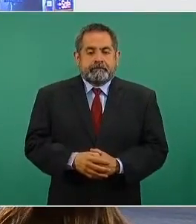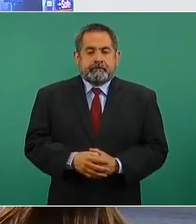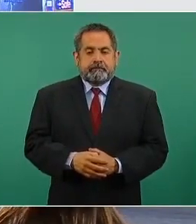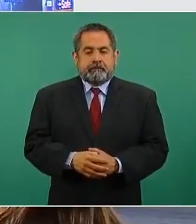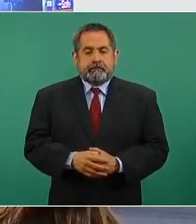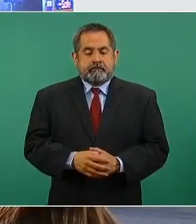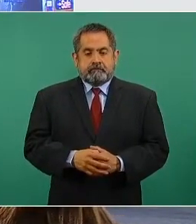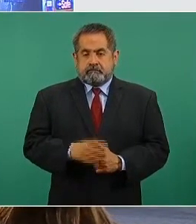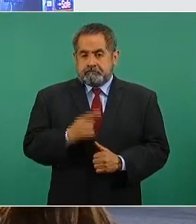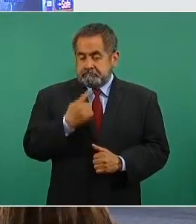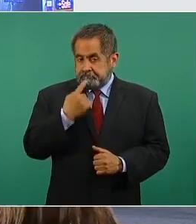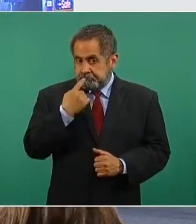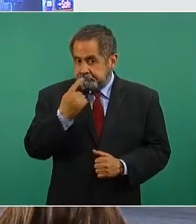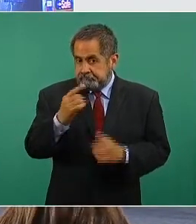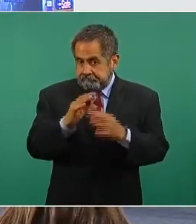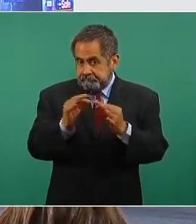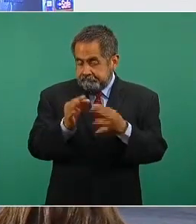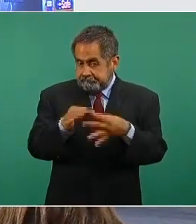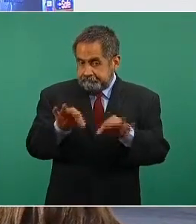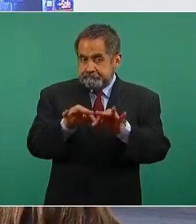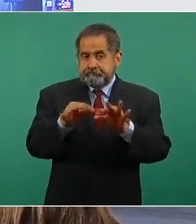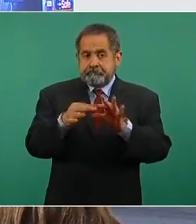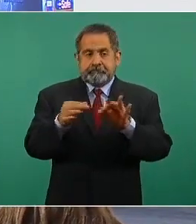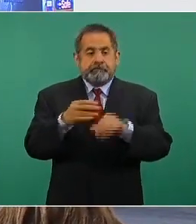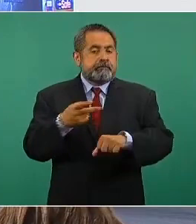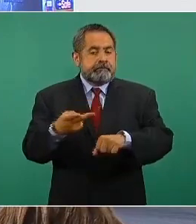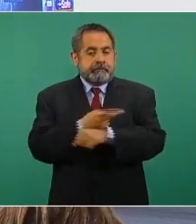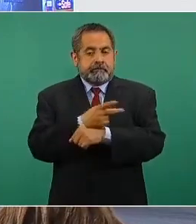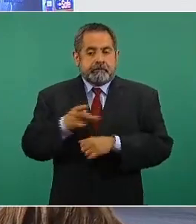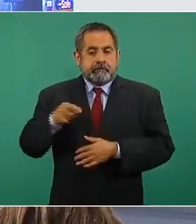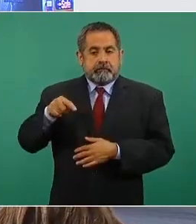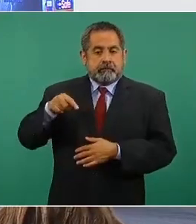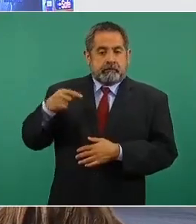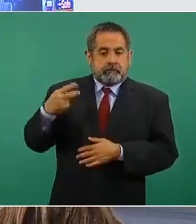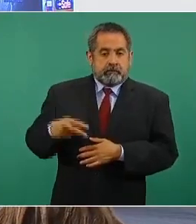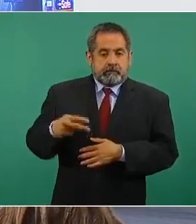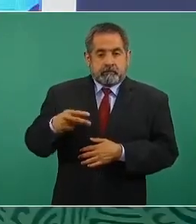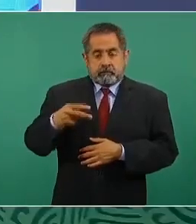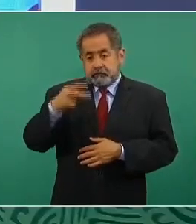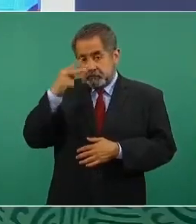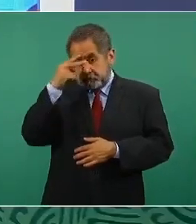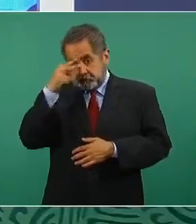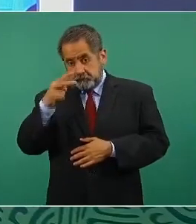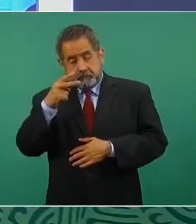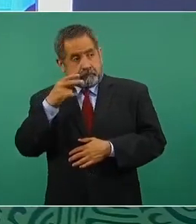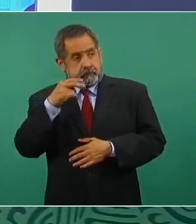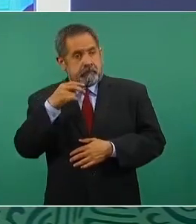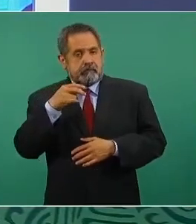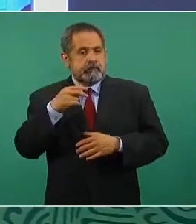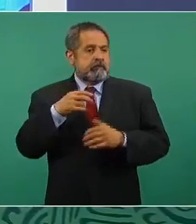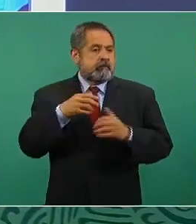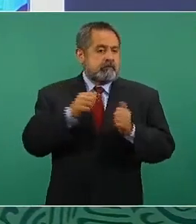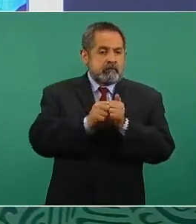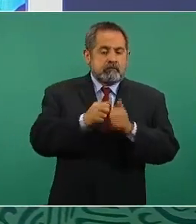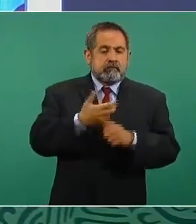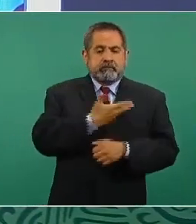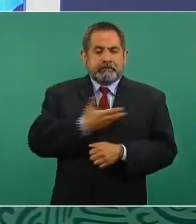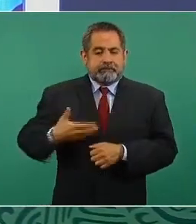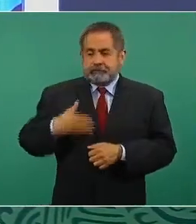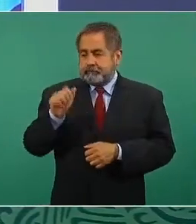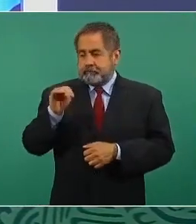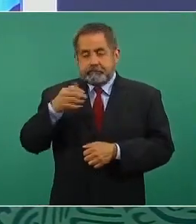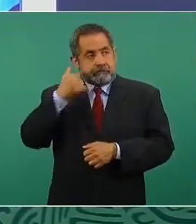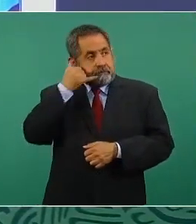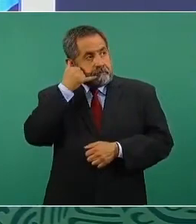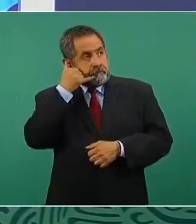Subrayo esa gestión como resultado de la llamada, la conversación que hubo de los presidentes López Obrador y Biden. También